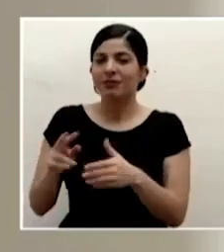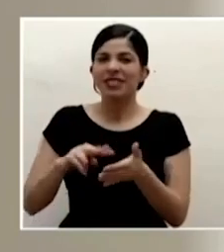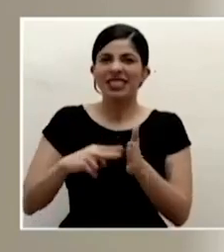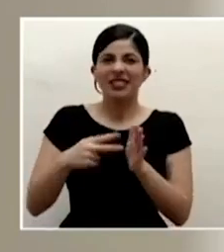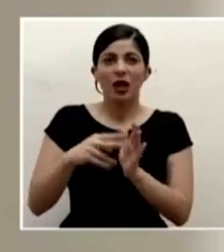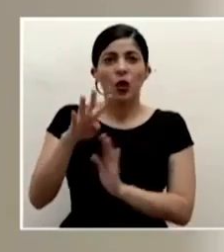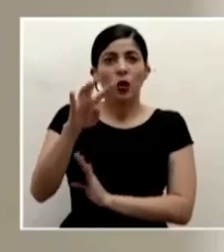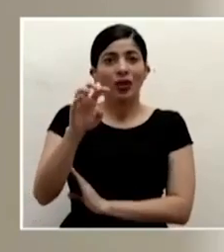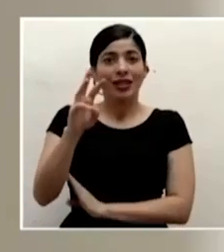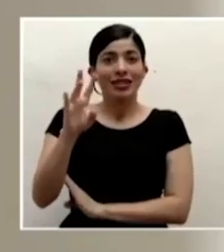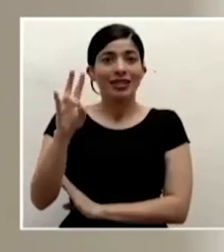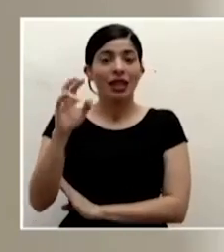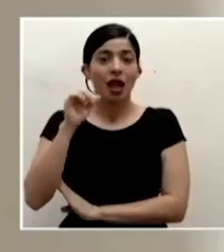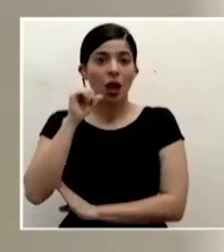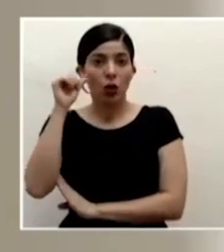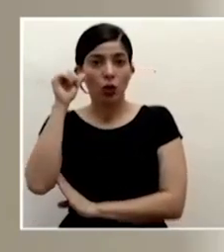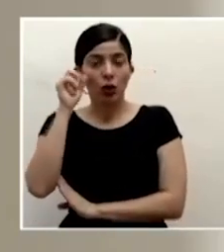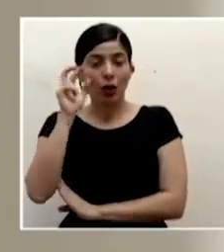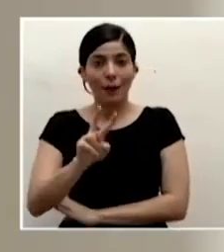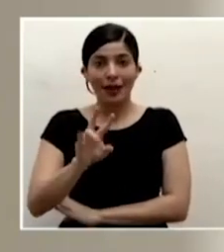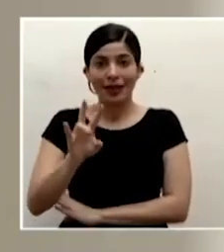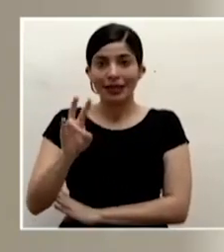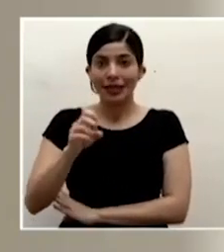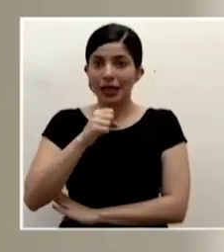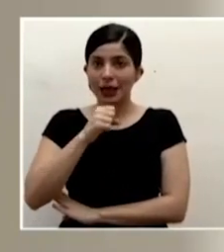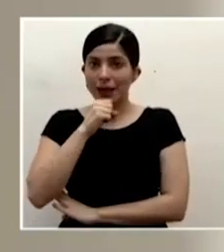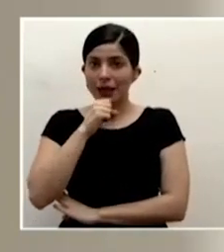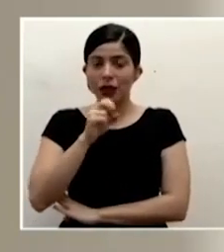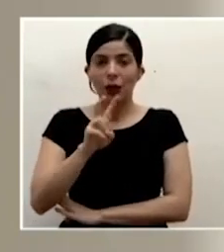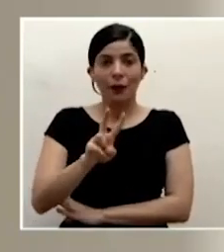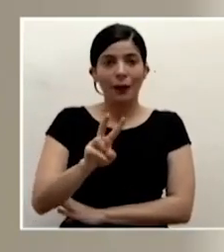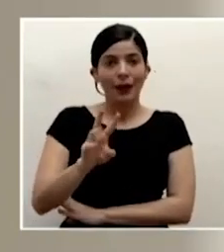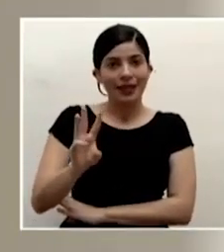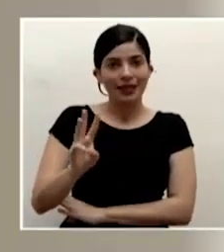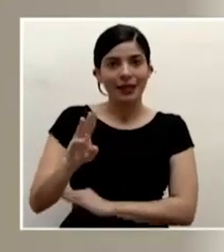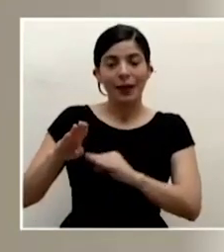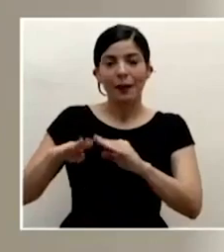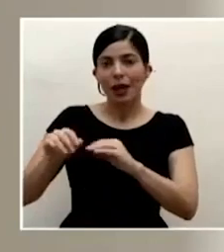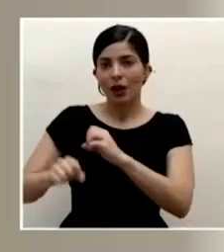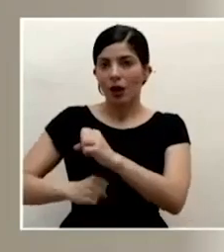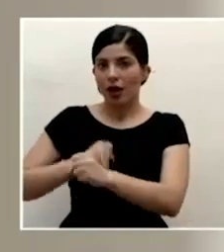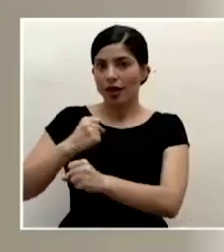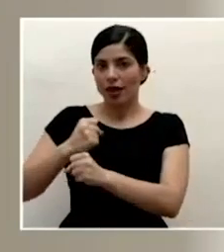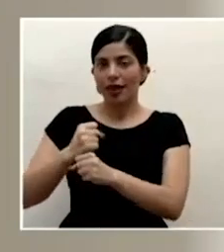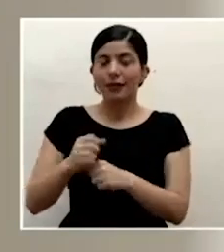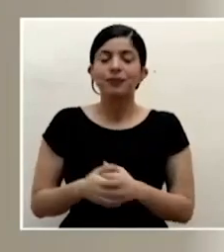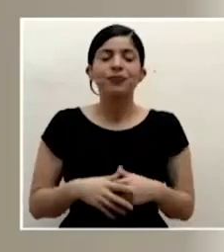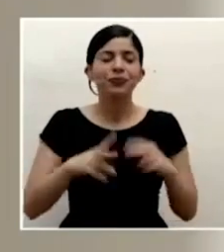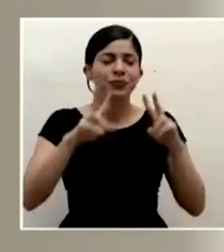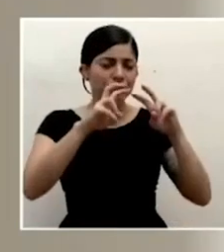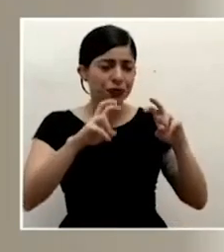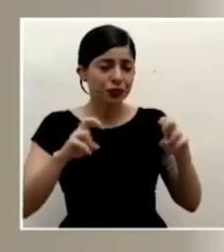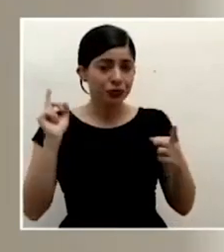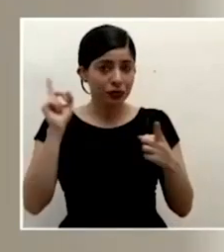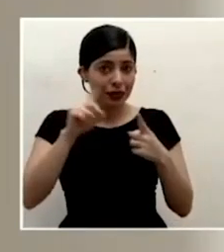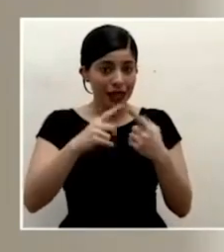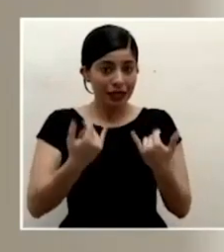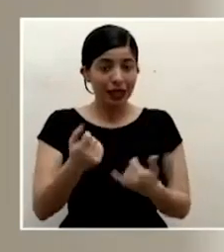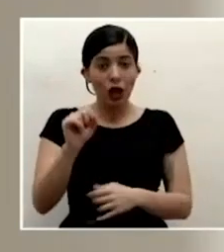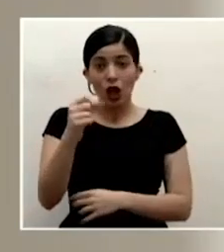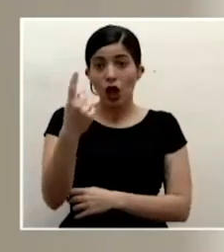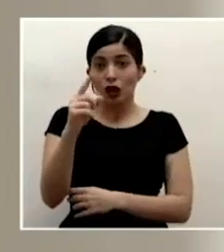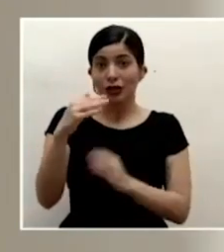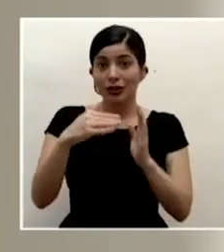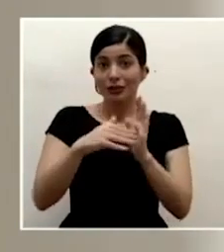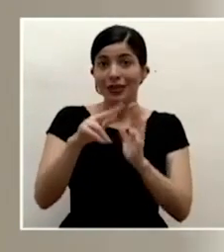cuatrocientos sesenta y siete adultos, veintisiete personas mayores y veintiséis menores de edad. Se han descartado hasta el día de hoy once mil